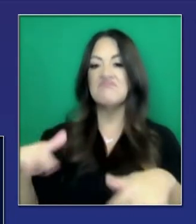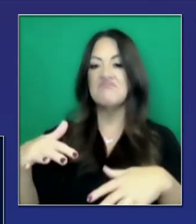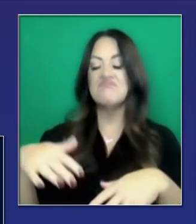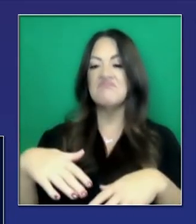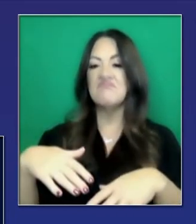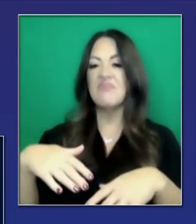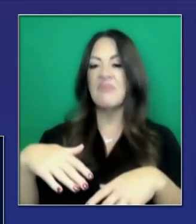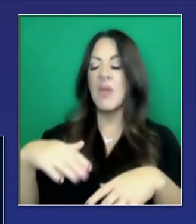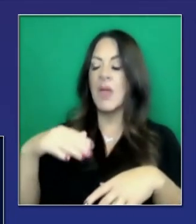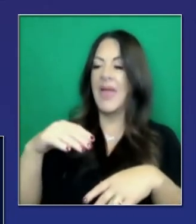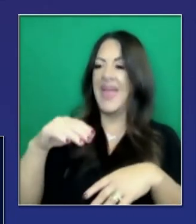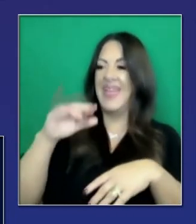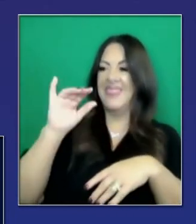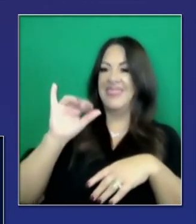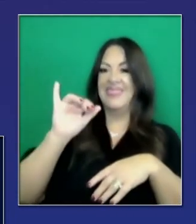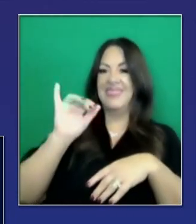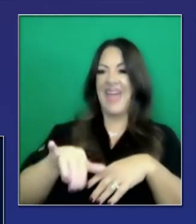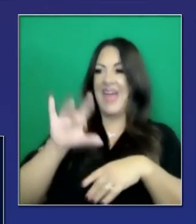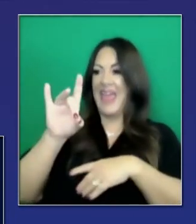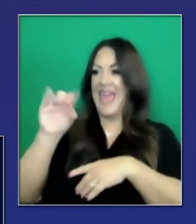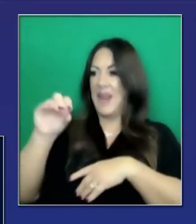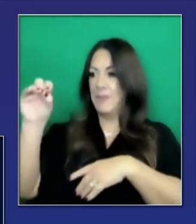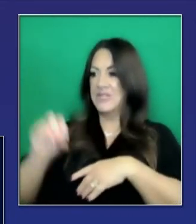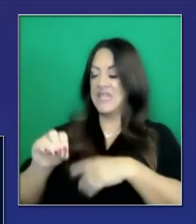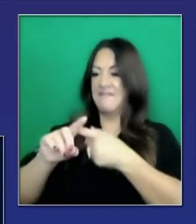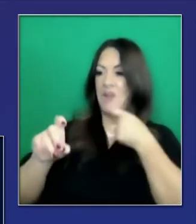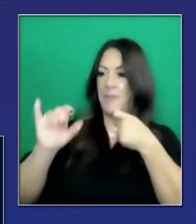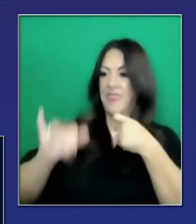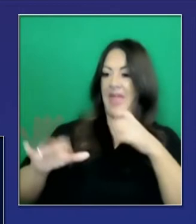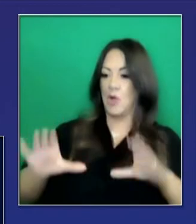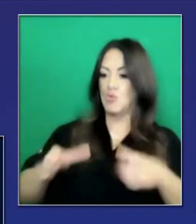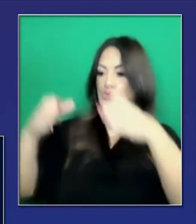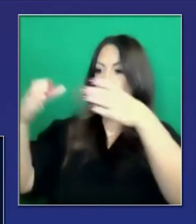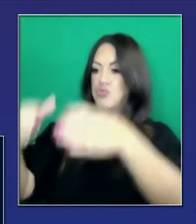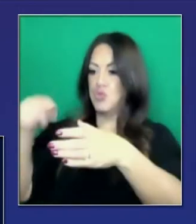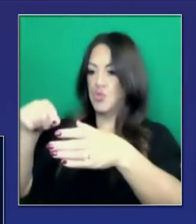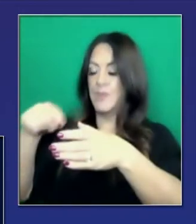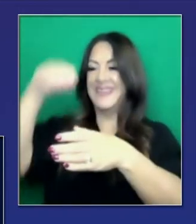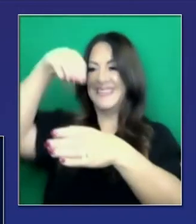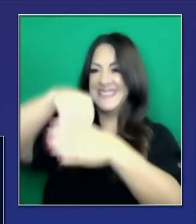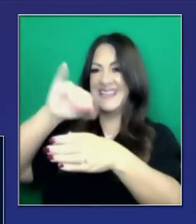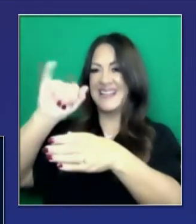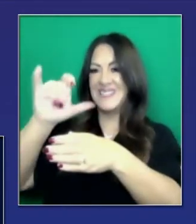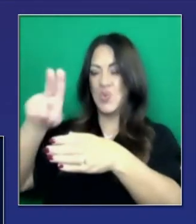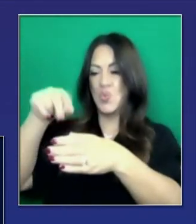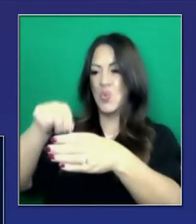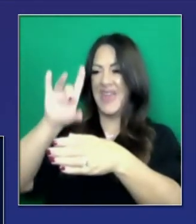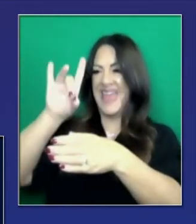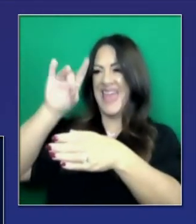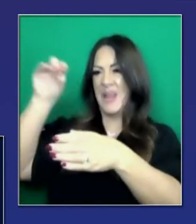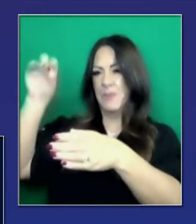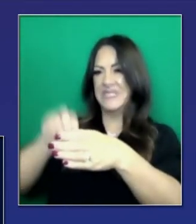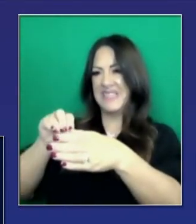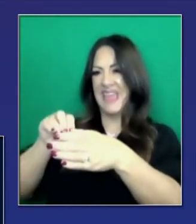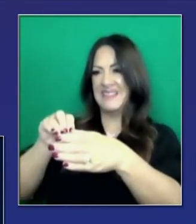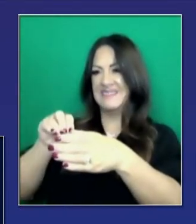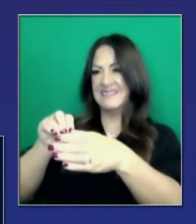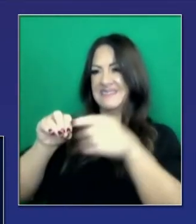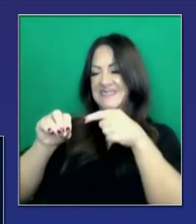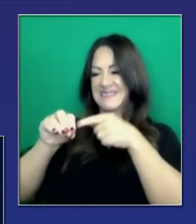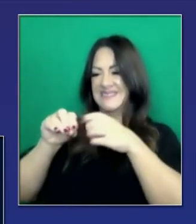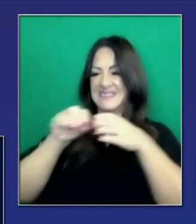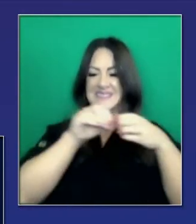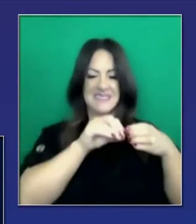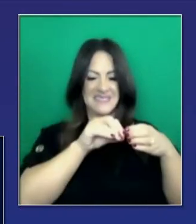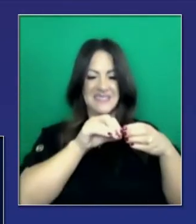80% de ellos en ese grupo de personas muertas es personas mayores de 61 años. Que no es una